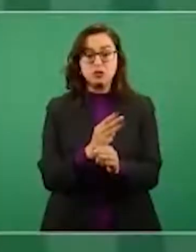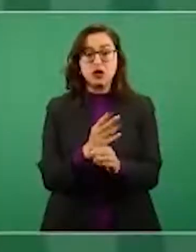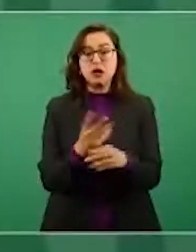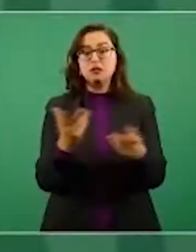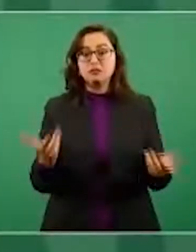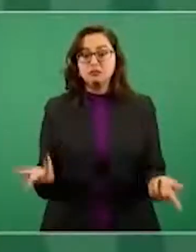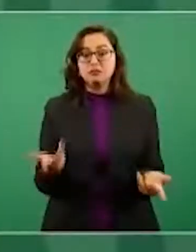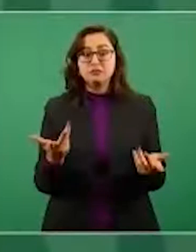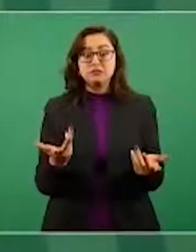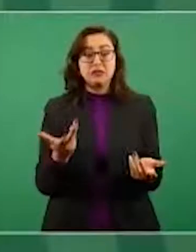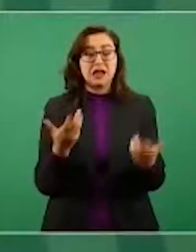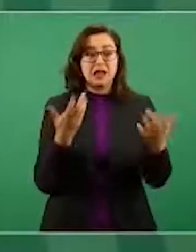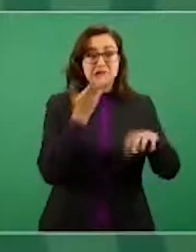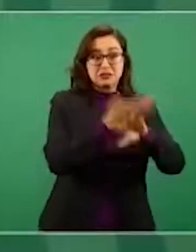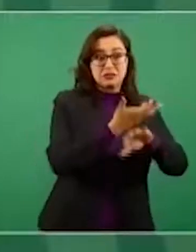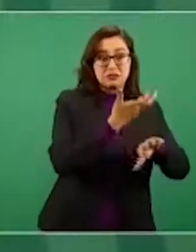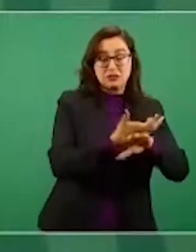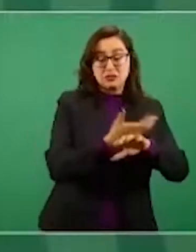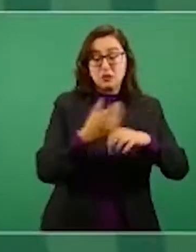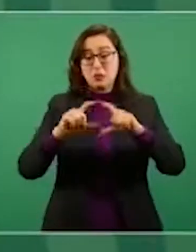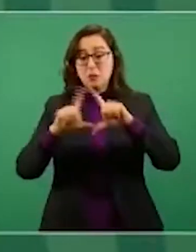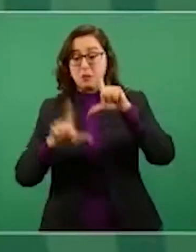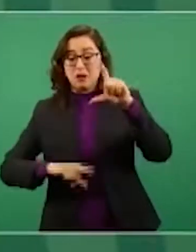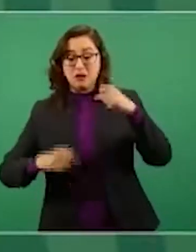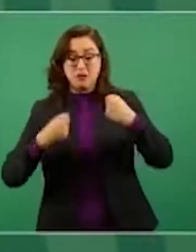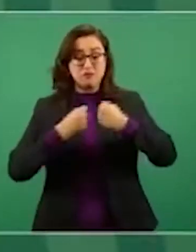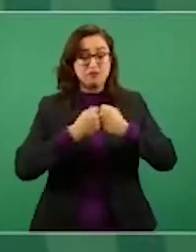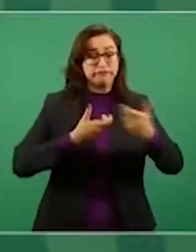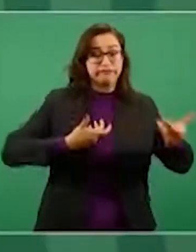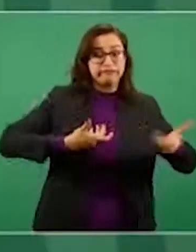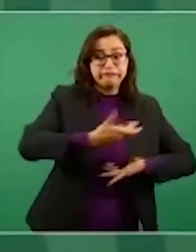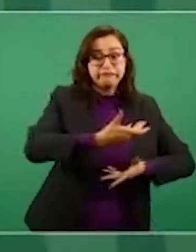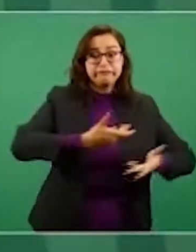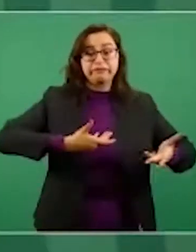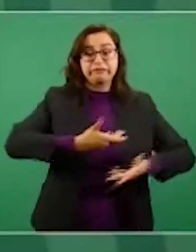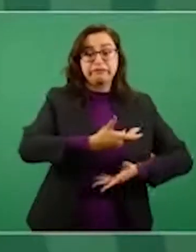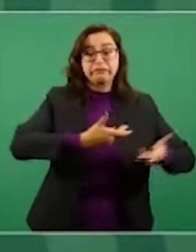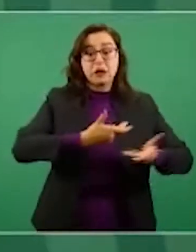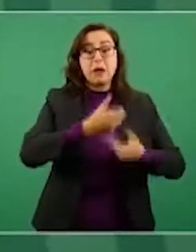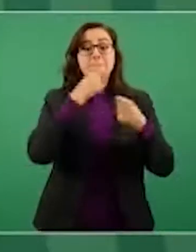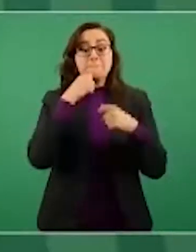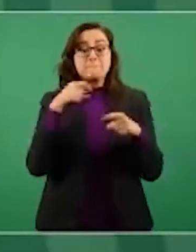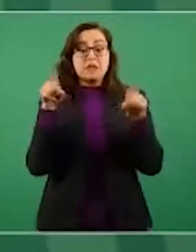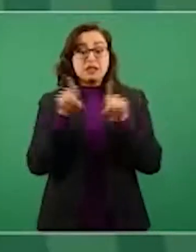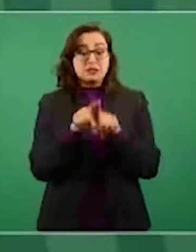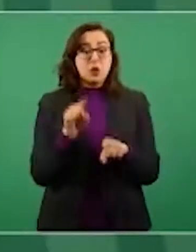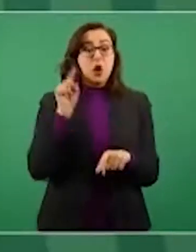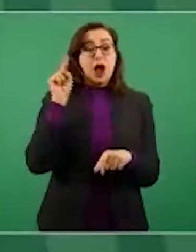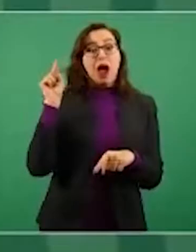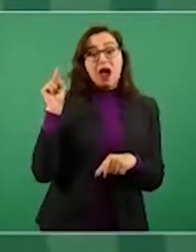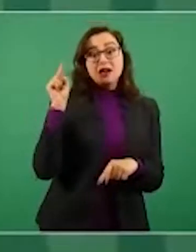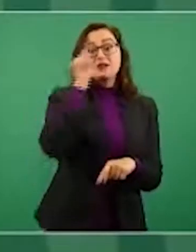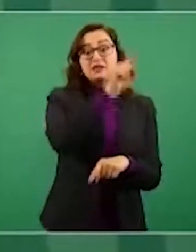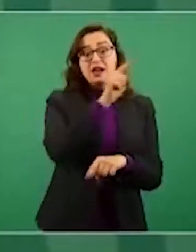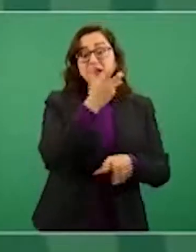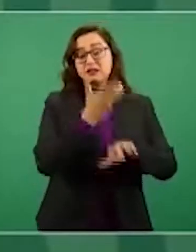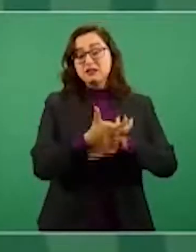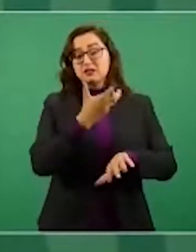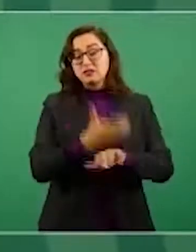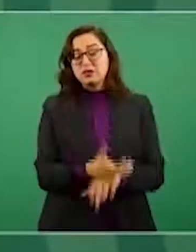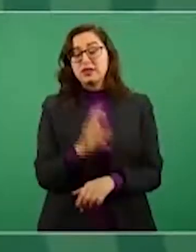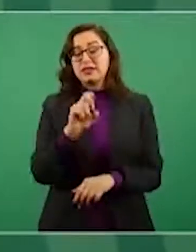más dinámica en el mundo. Viven allá 37 millones de personas de origen mexicano,